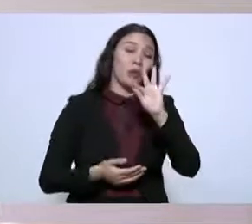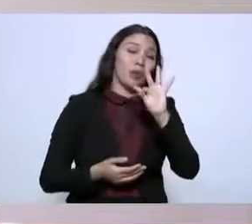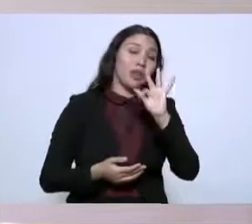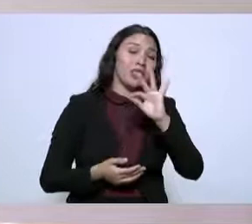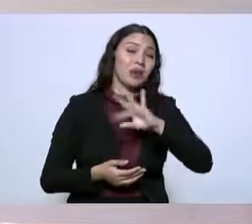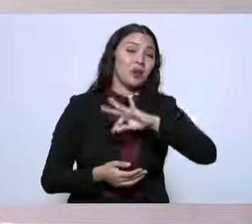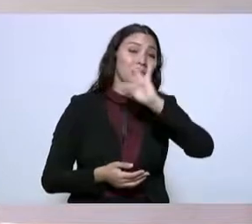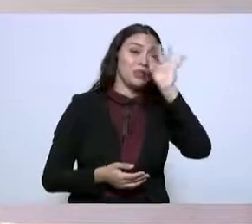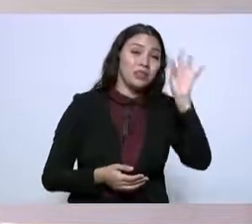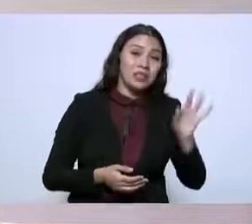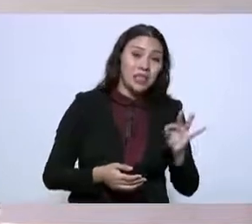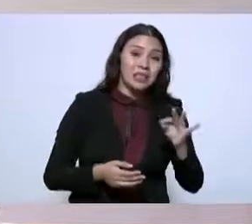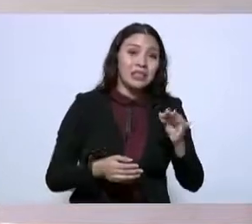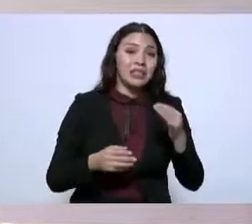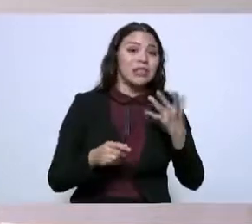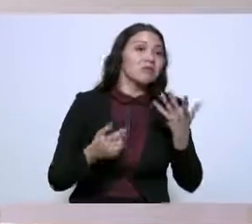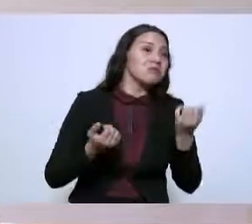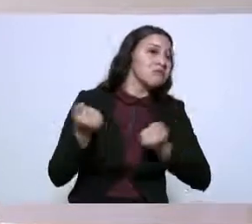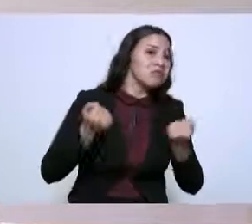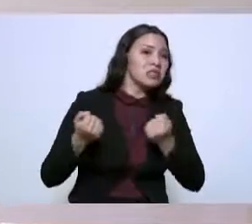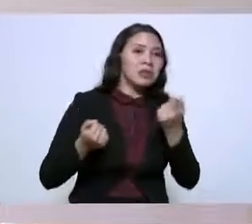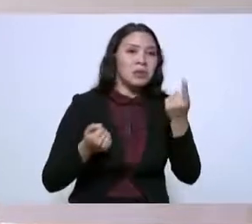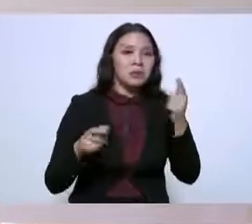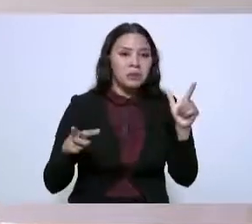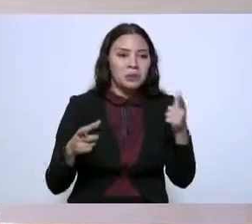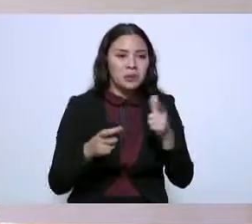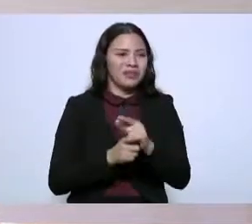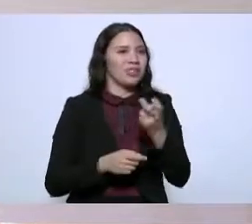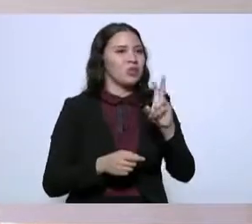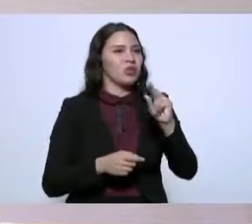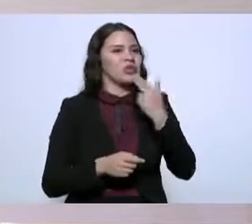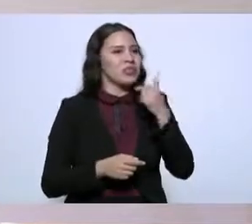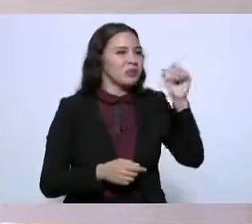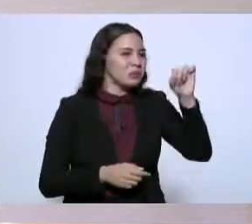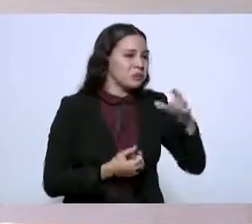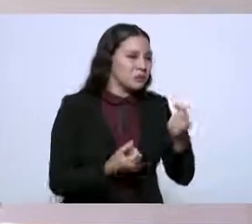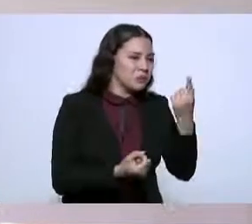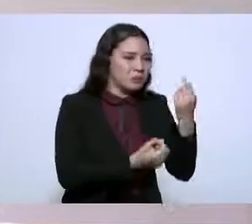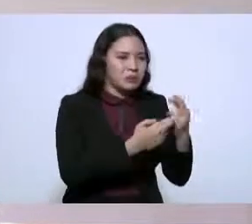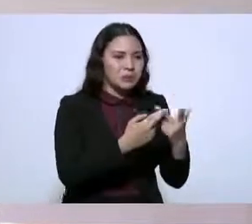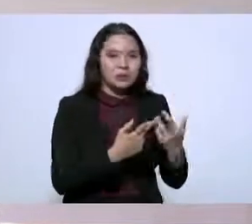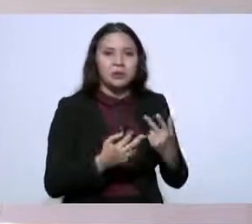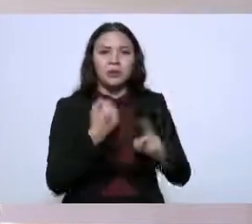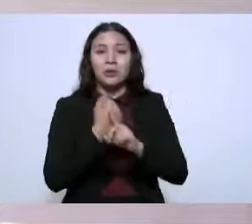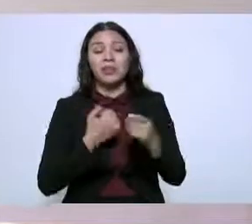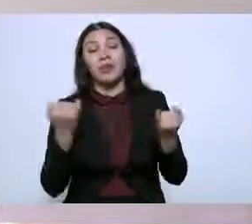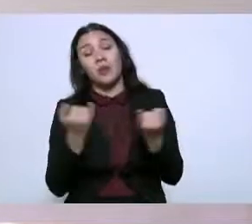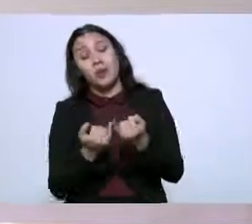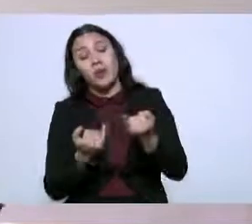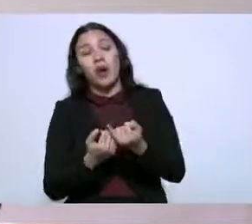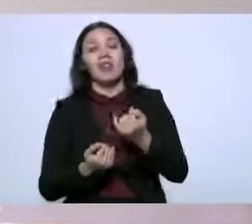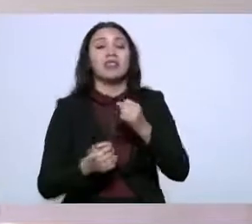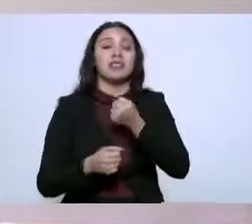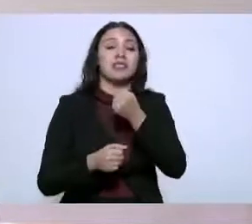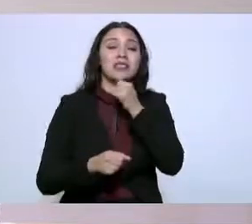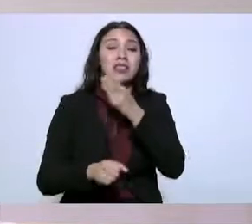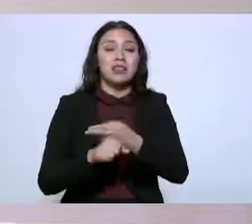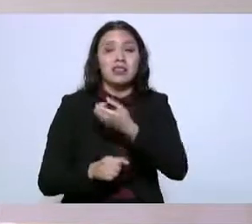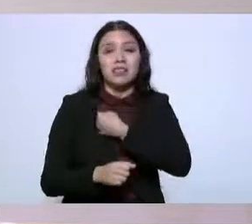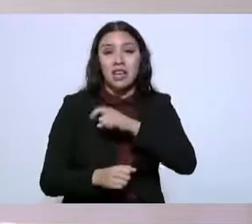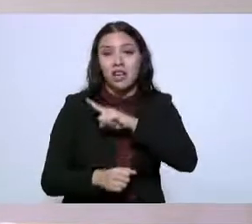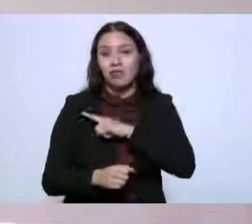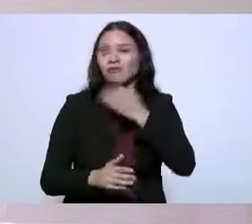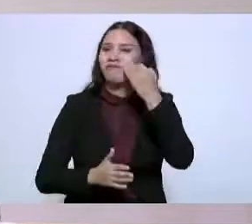ciento del parque vehicular, nada más en situación de operación. Y en salud, pues nuestro sistema de infraestructura, como ya se